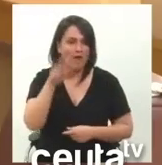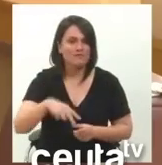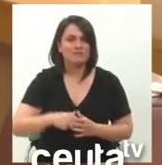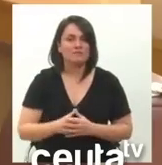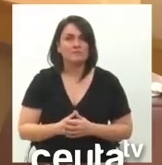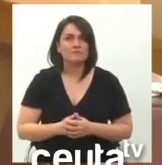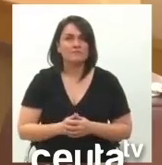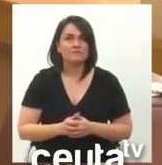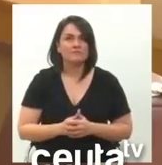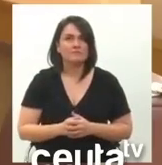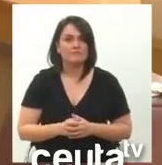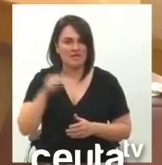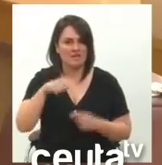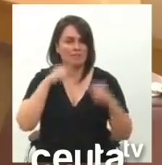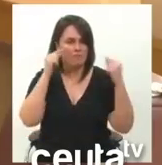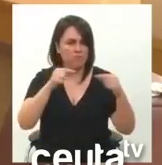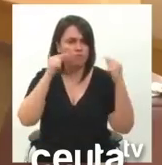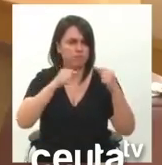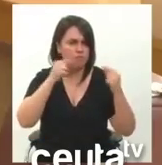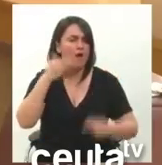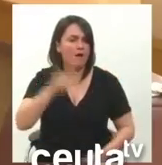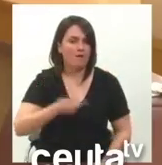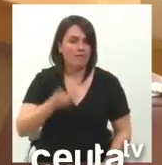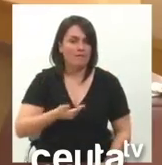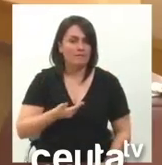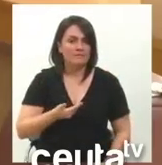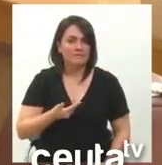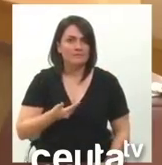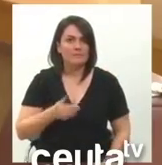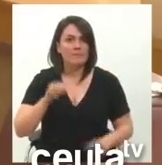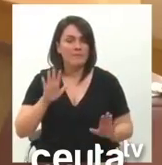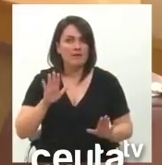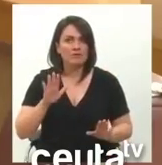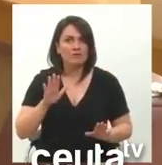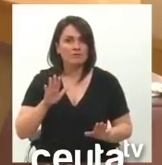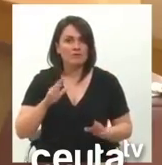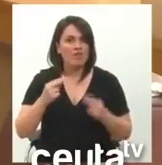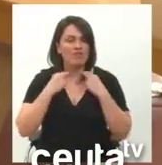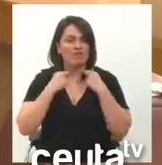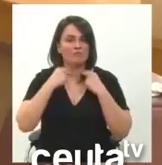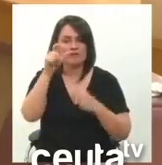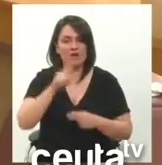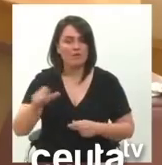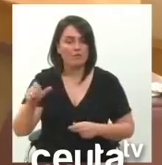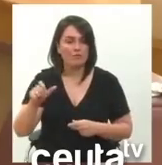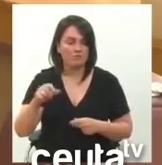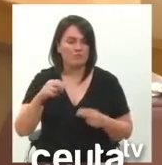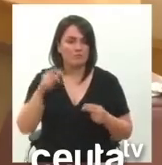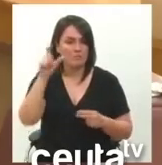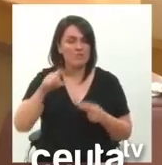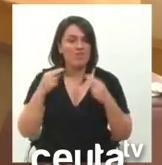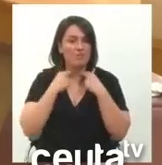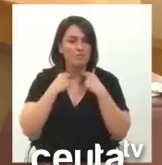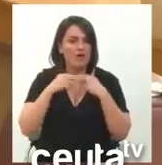tremendamente gordas, muy importantes, nunca ningún diputado ceutí, ningún concejal de